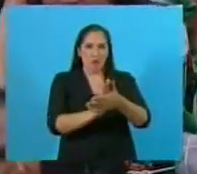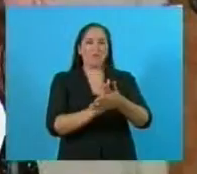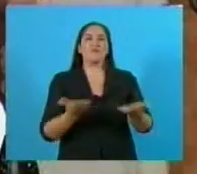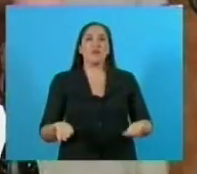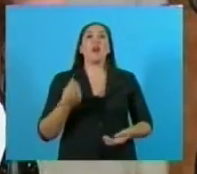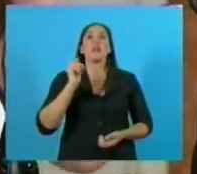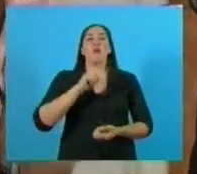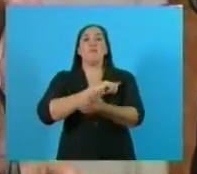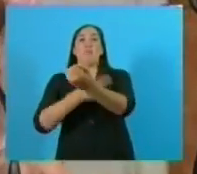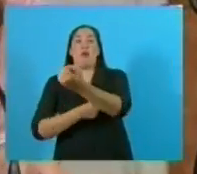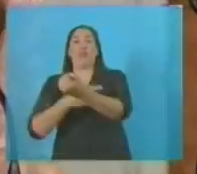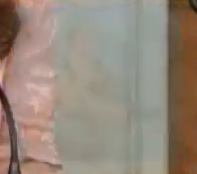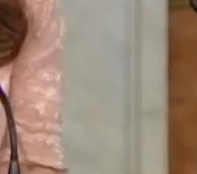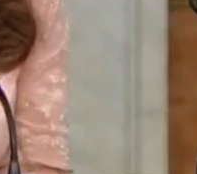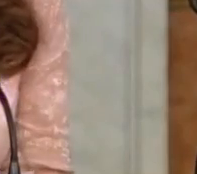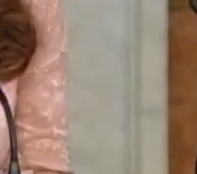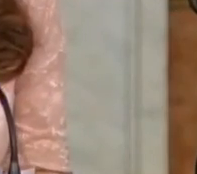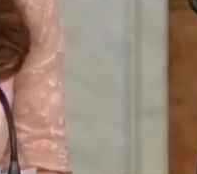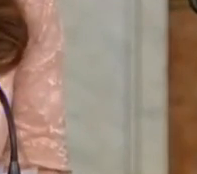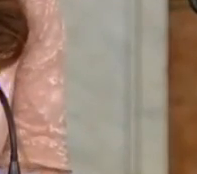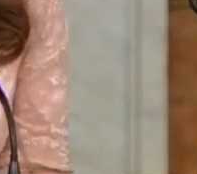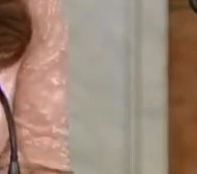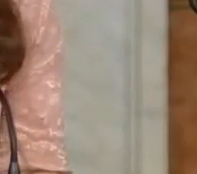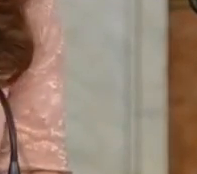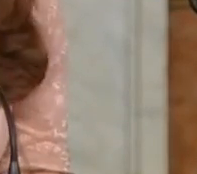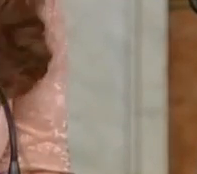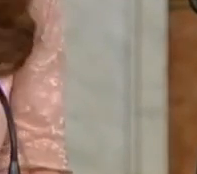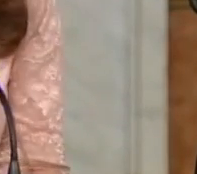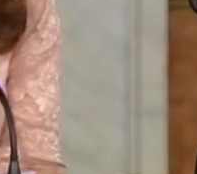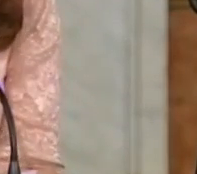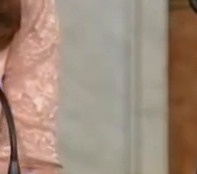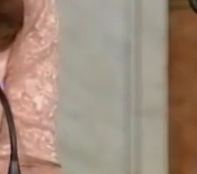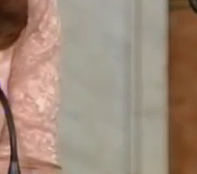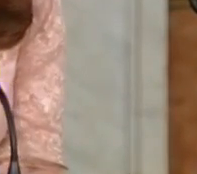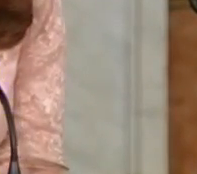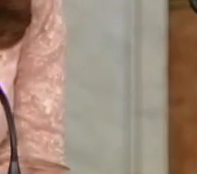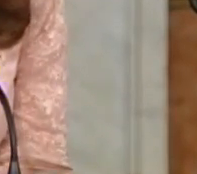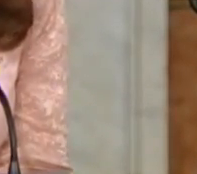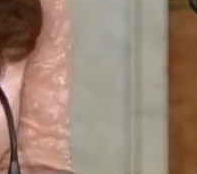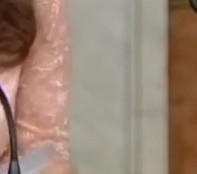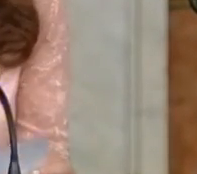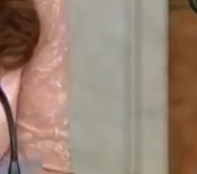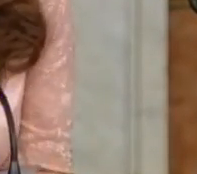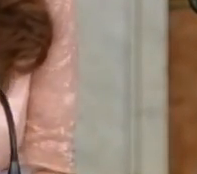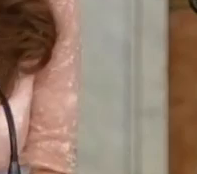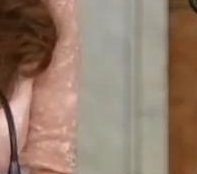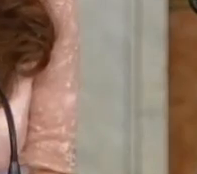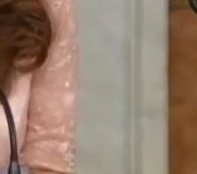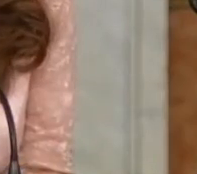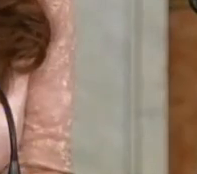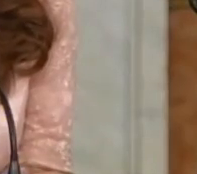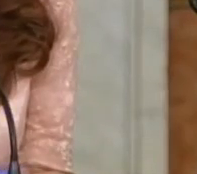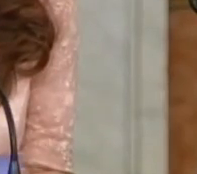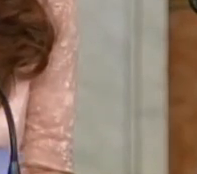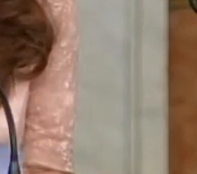Poder Ejecutivo y Parlamento, lo que significa un gran adelanto. También cuando hablamos de